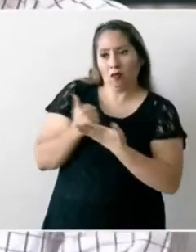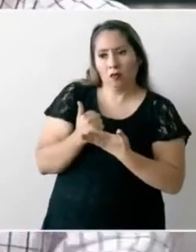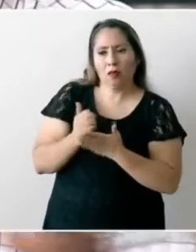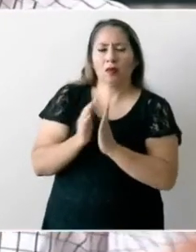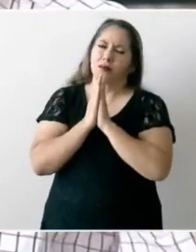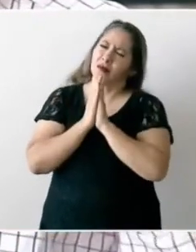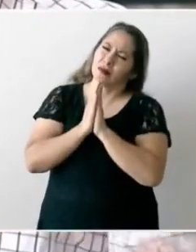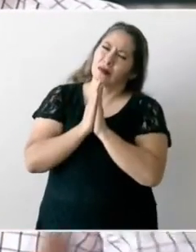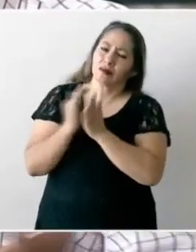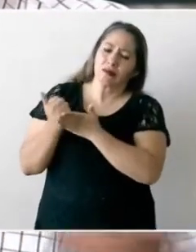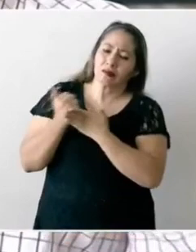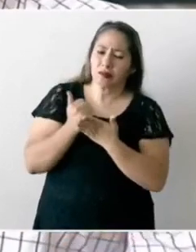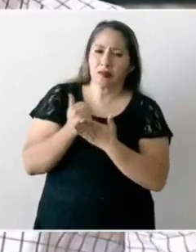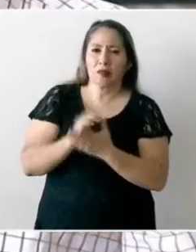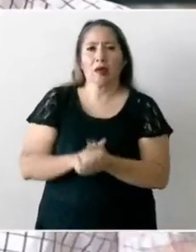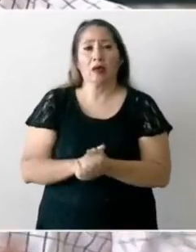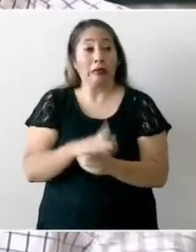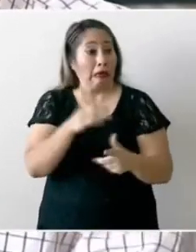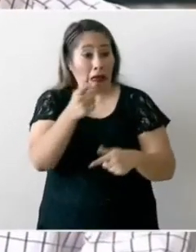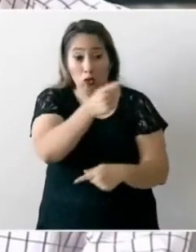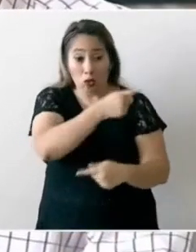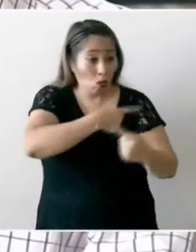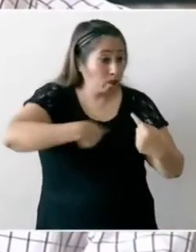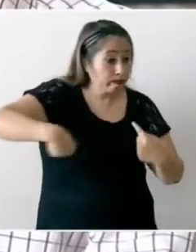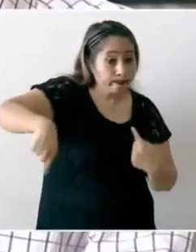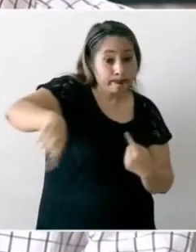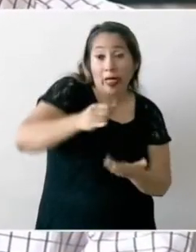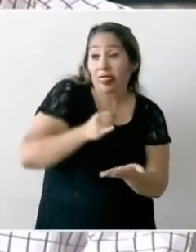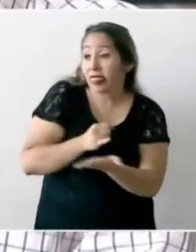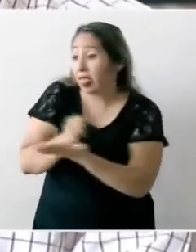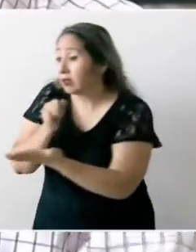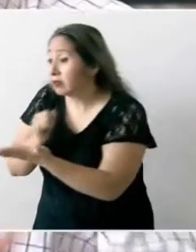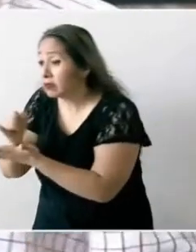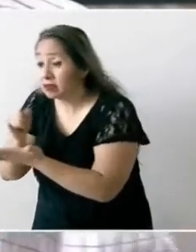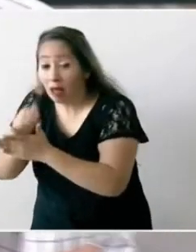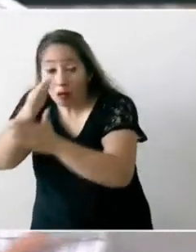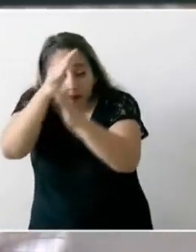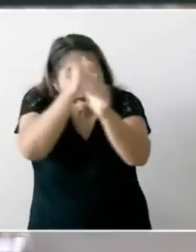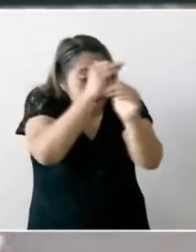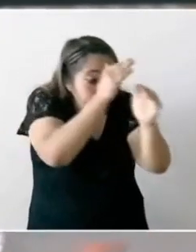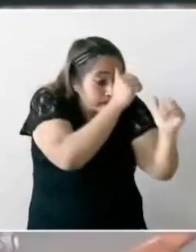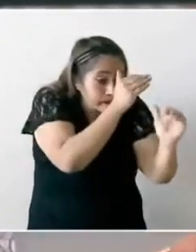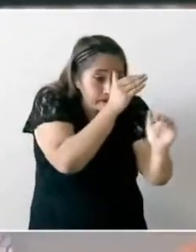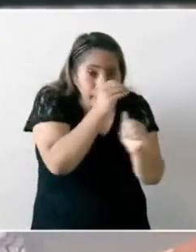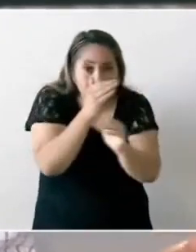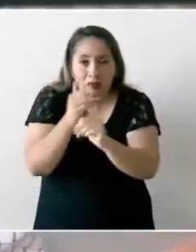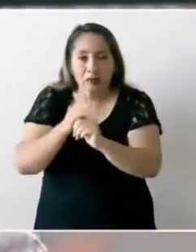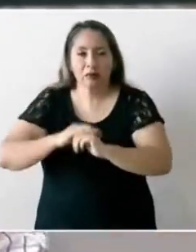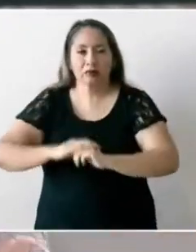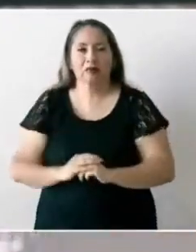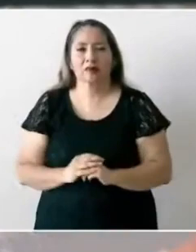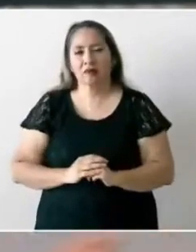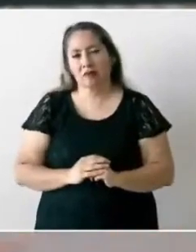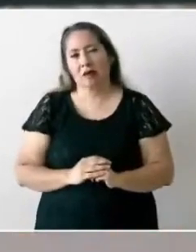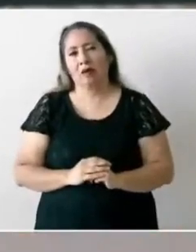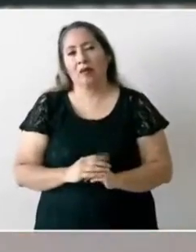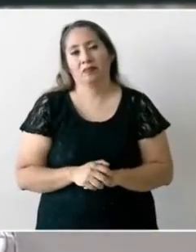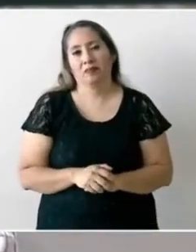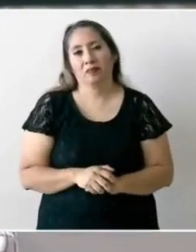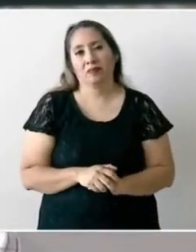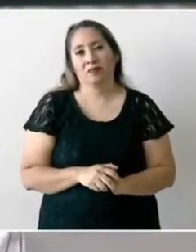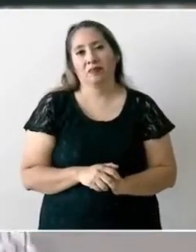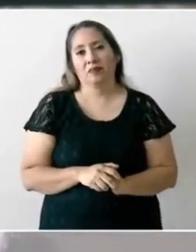y que decidamos entre todos y es más honesto decir no se va a poder